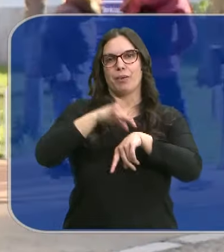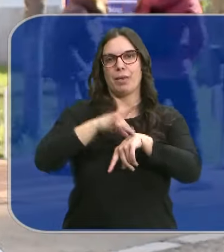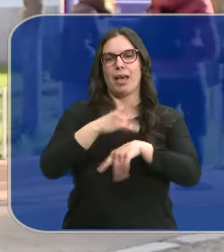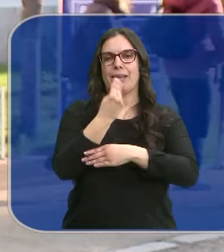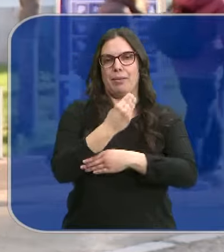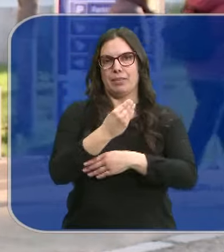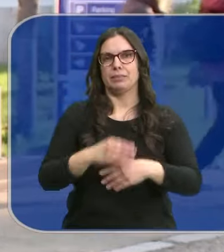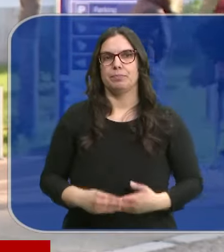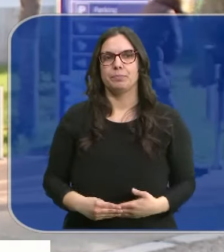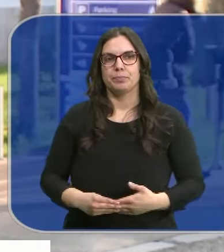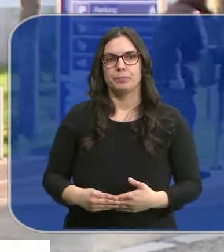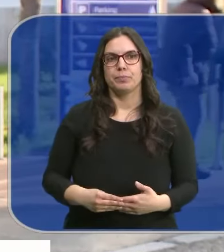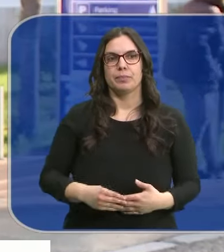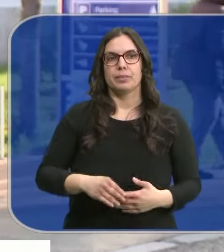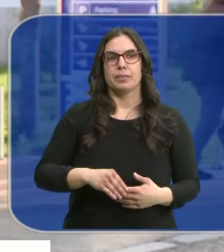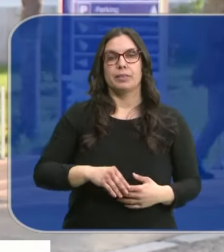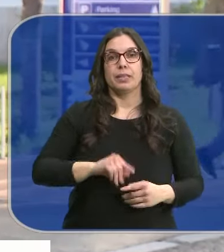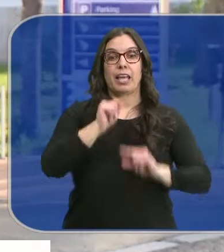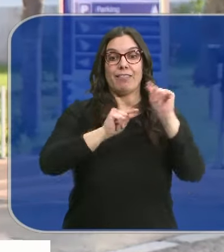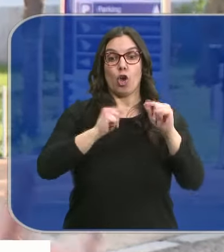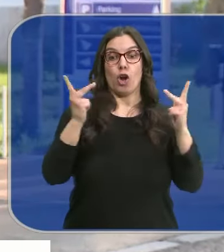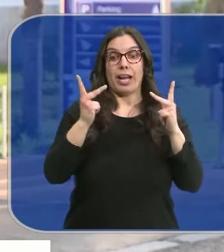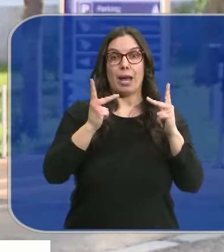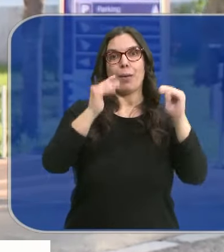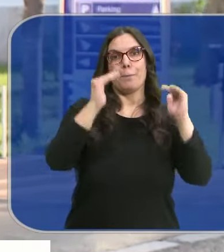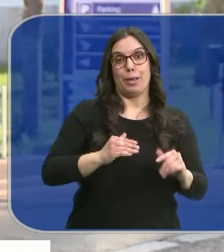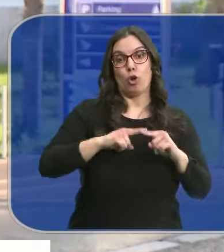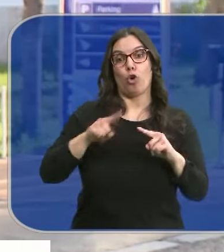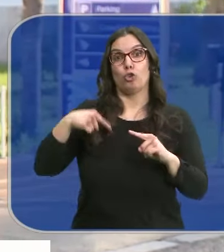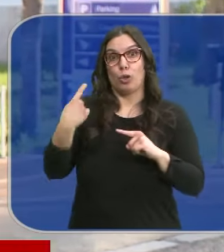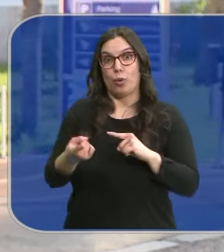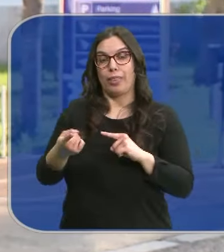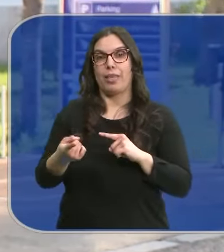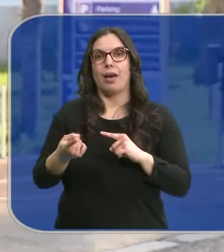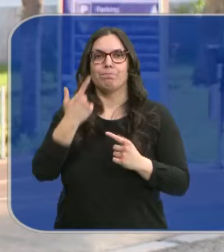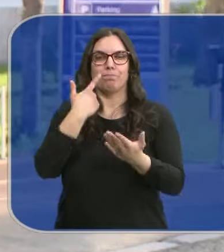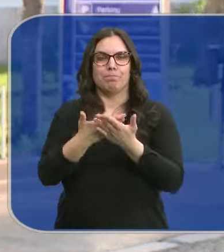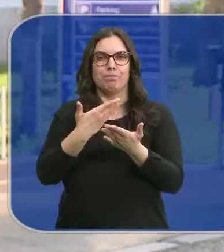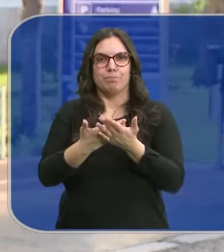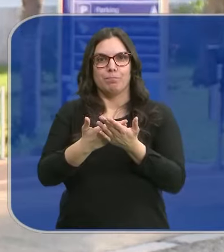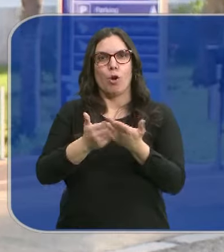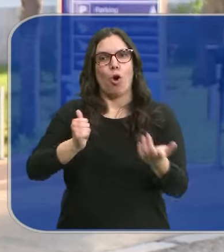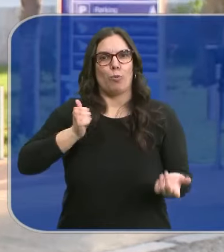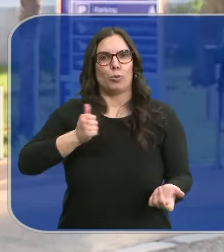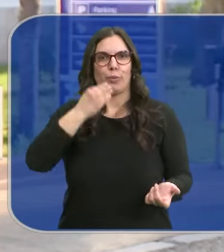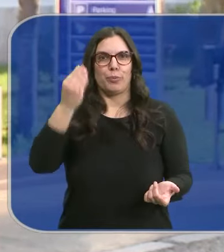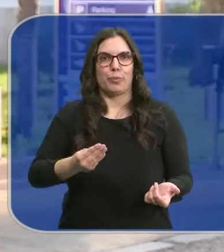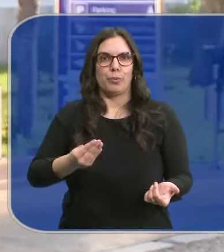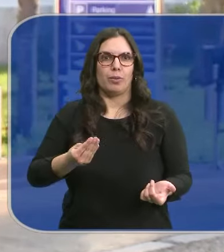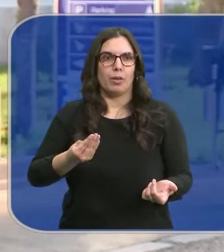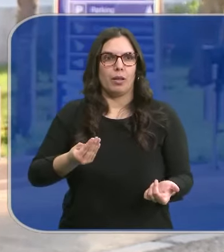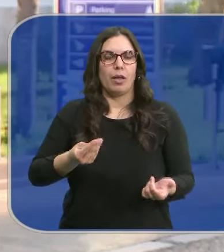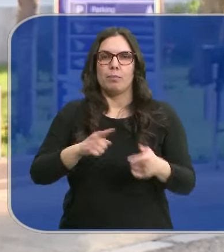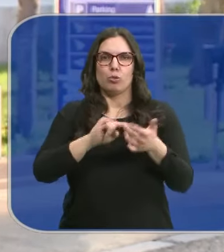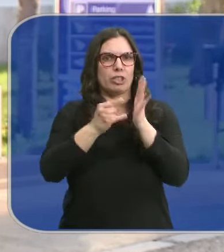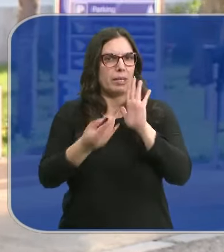Se reducen las infecciones graves en niños y en consecuencia se demuestra la oportunidad de emplearlo y de